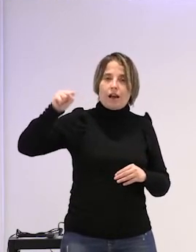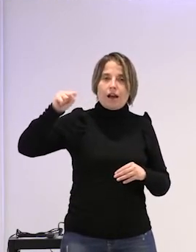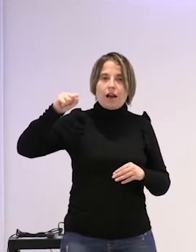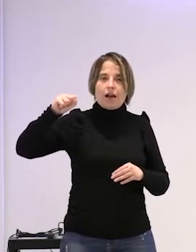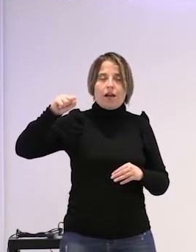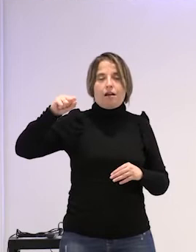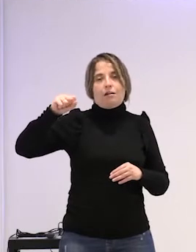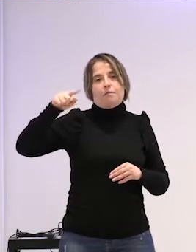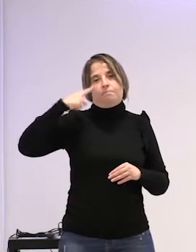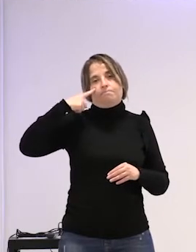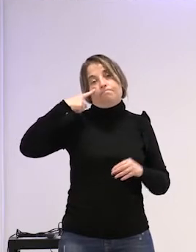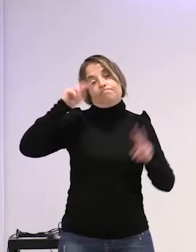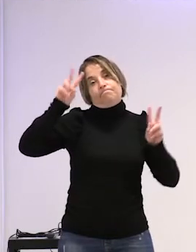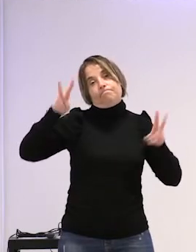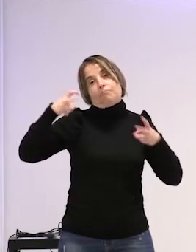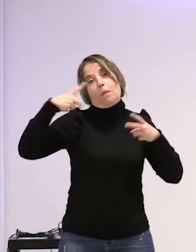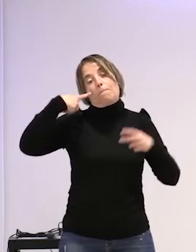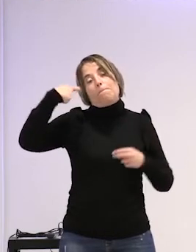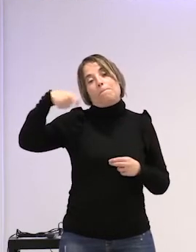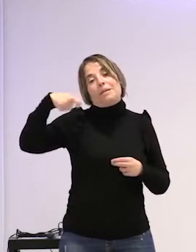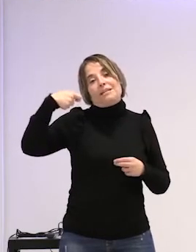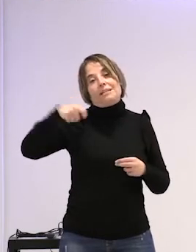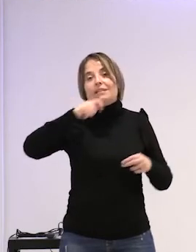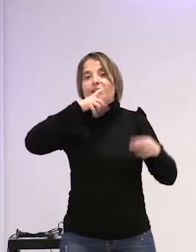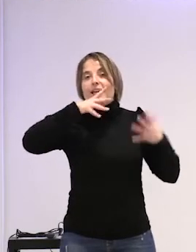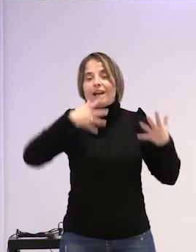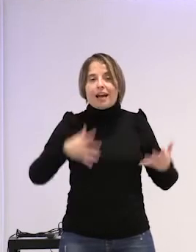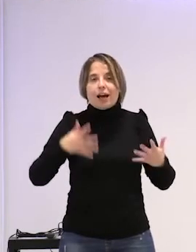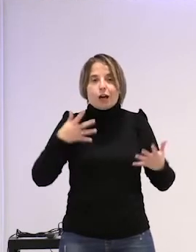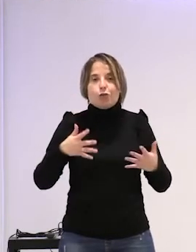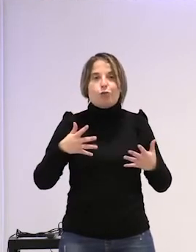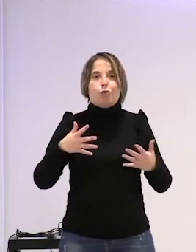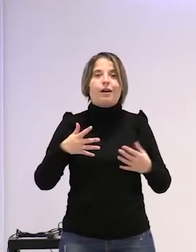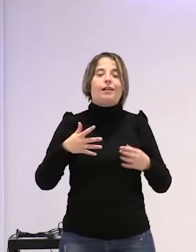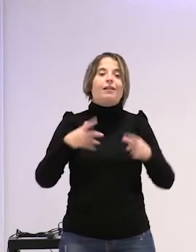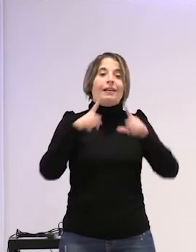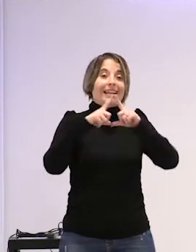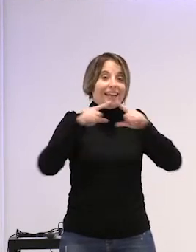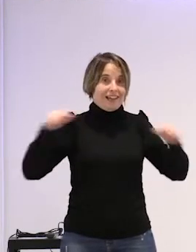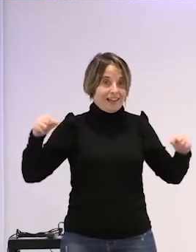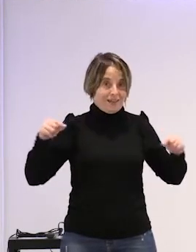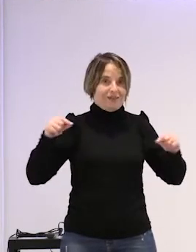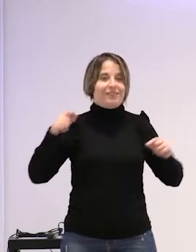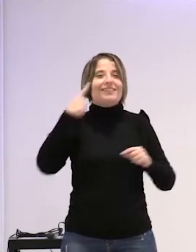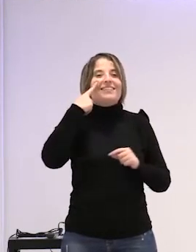entre comillas presidente actual de Nicaragua y su madre